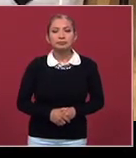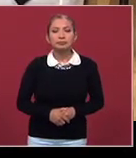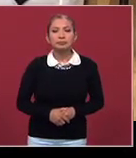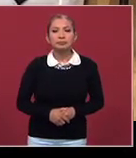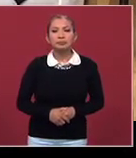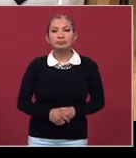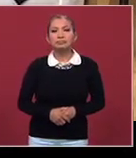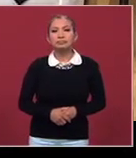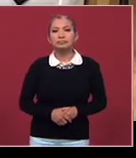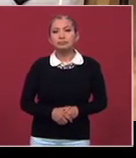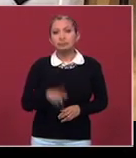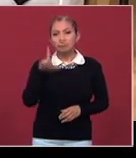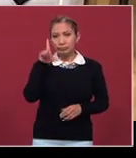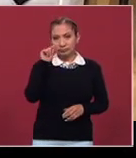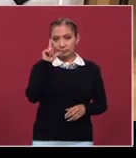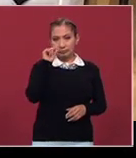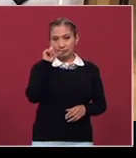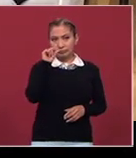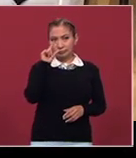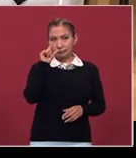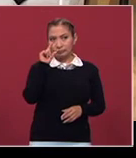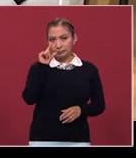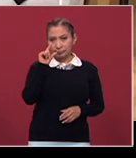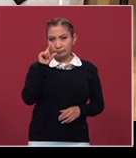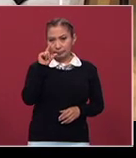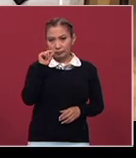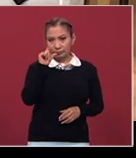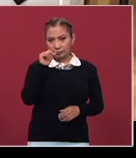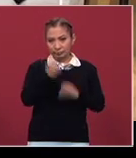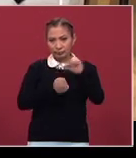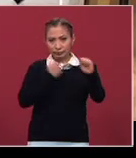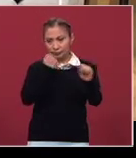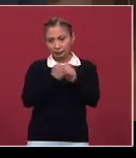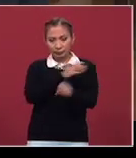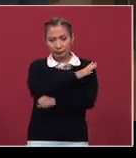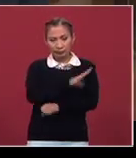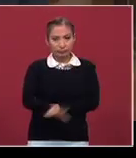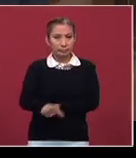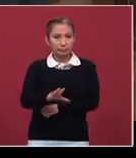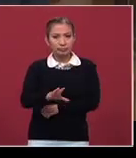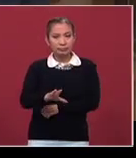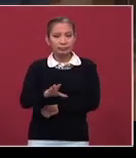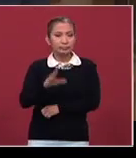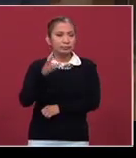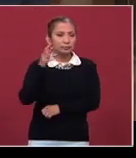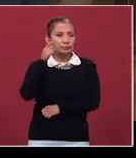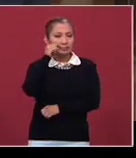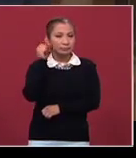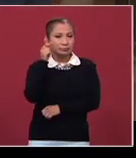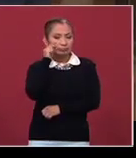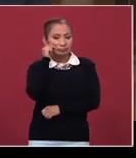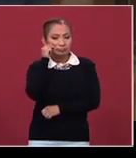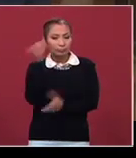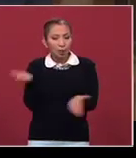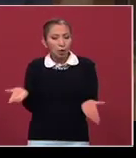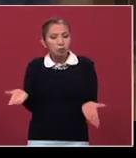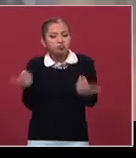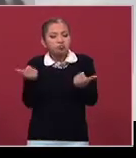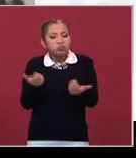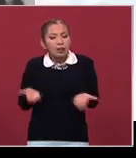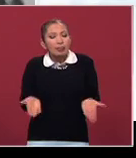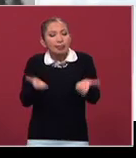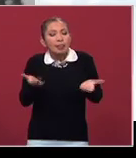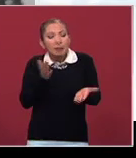El centenario del, el luctuoso del general Zapata es una provocación, para